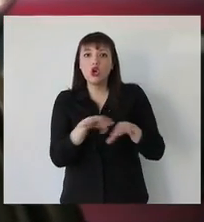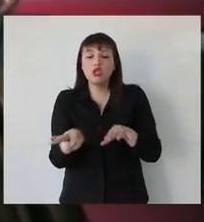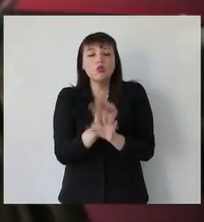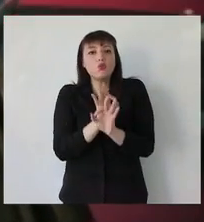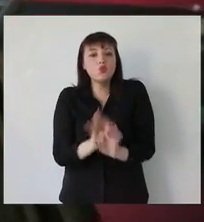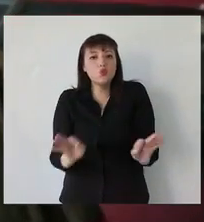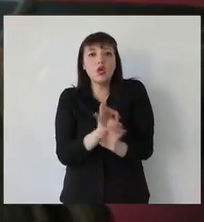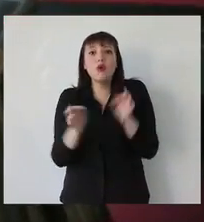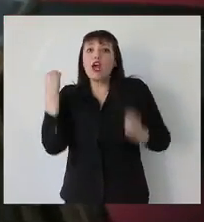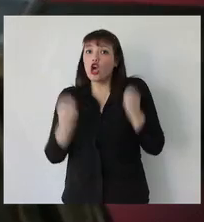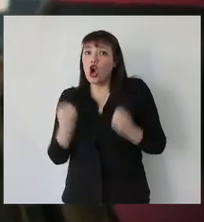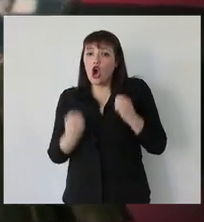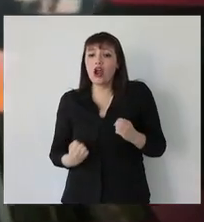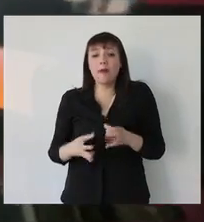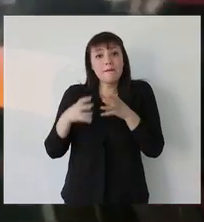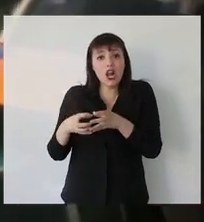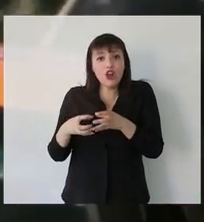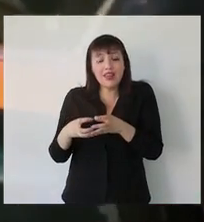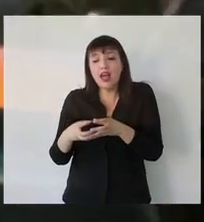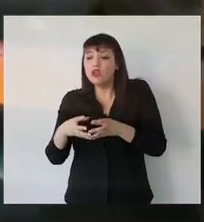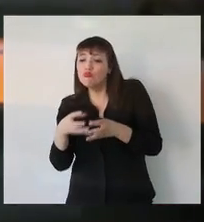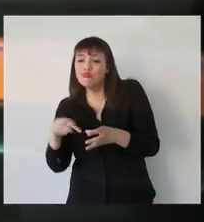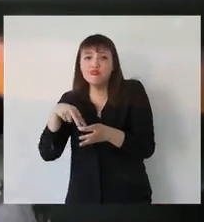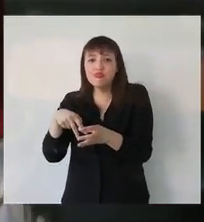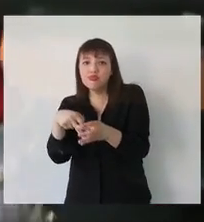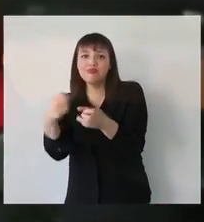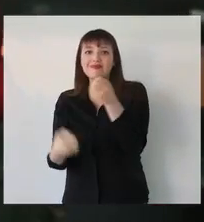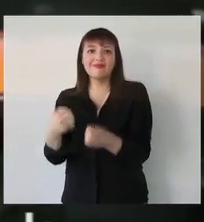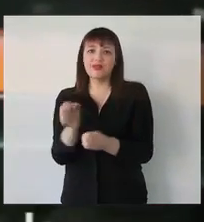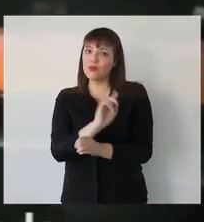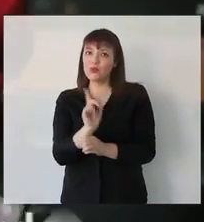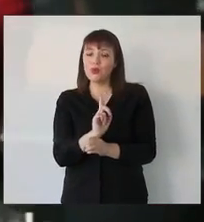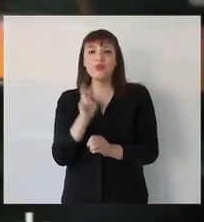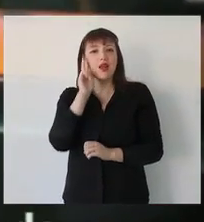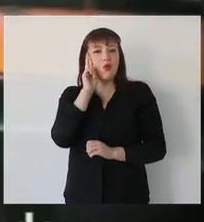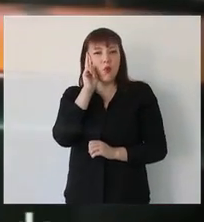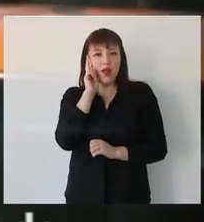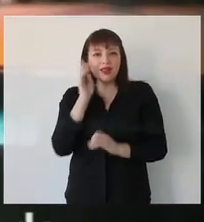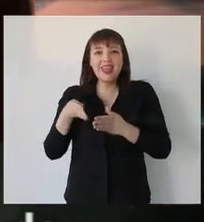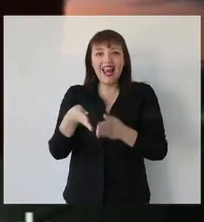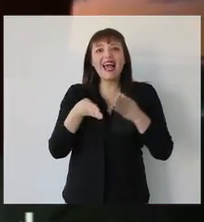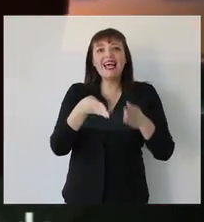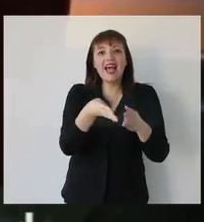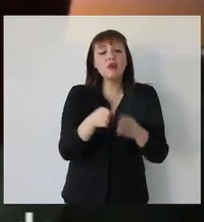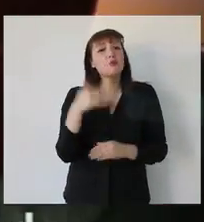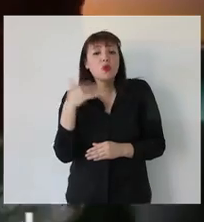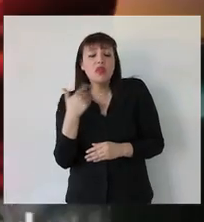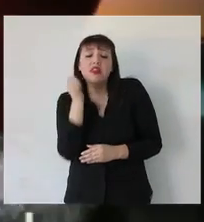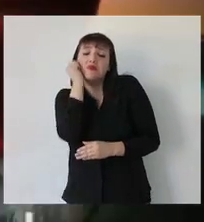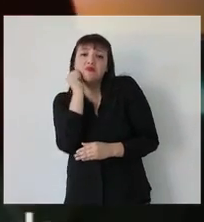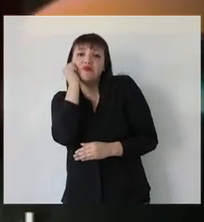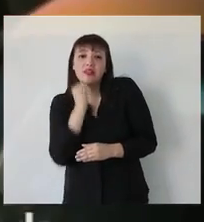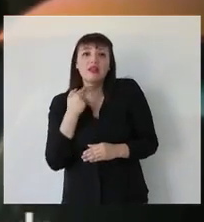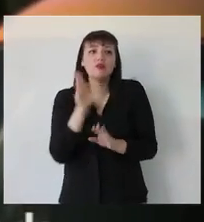y nunca, pero nunca, corran detrás de una pelota a tontas y a locas. Recuerden que en la calle no tiene nada de mamita